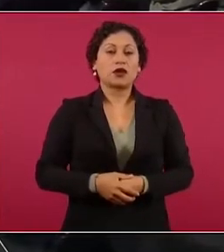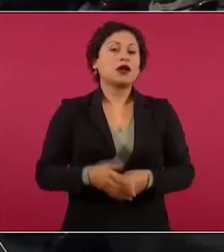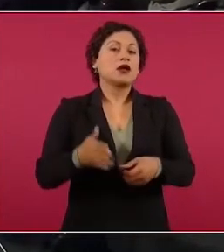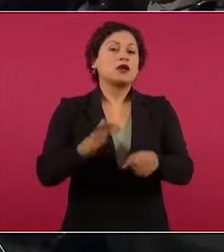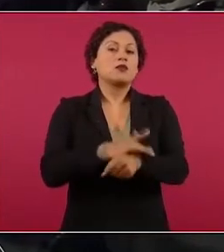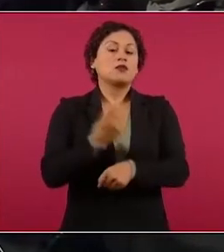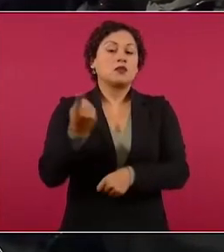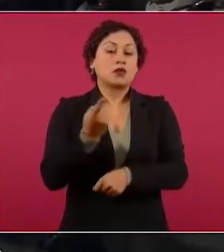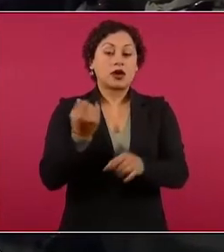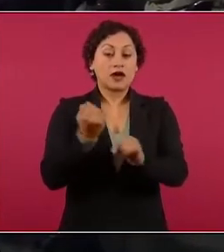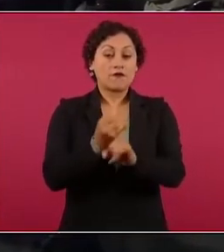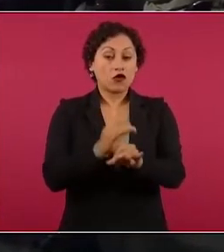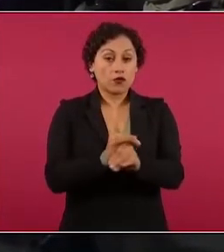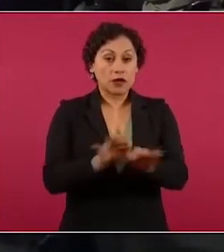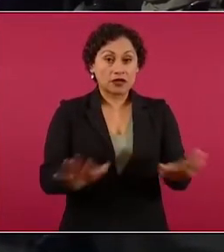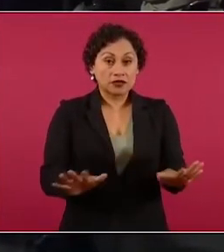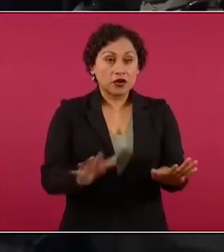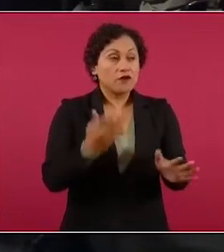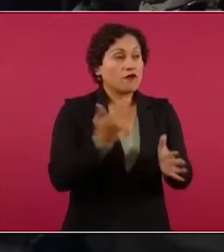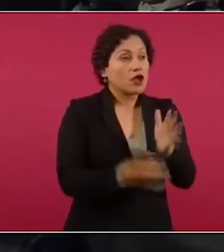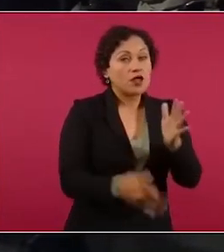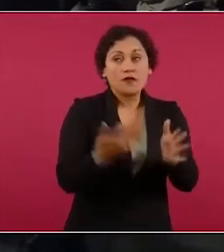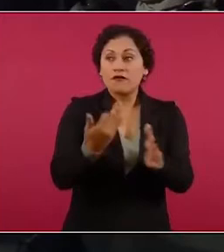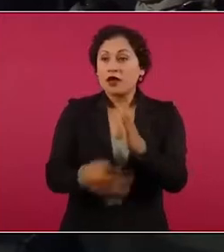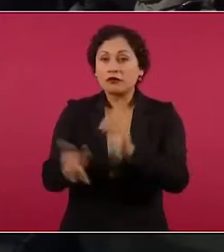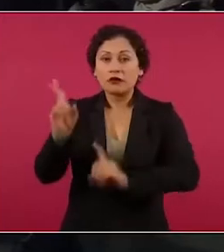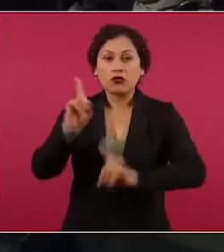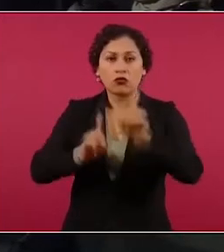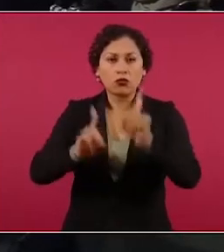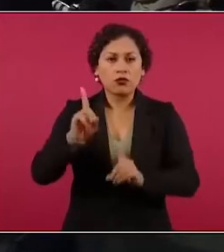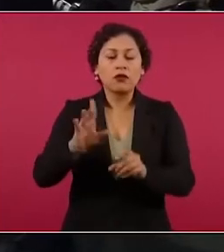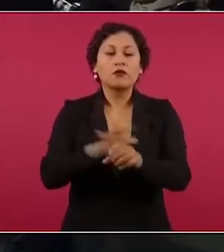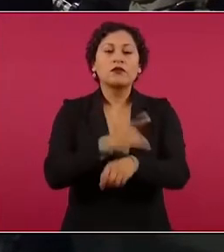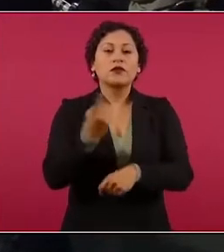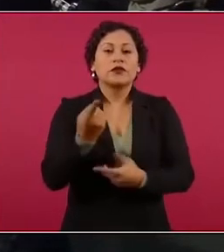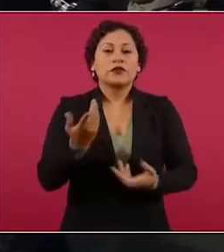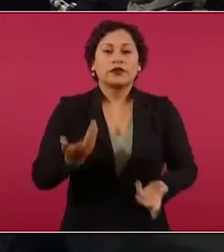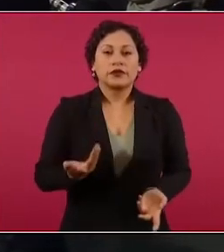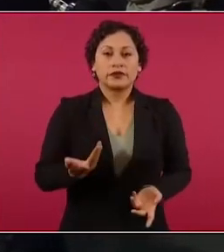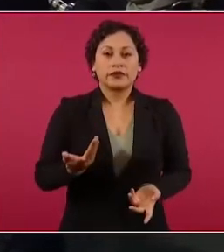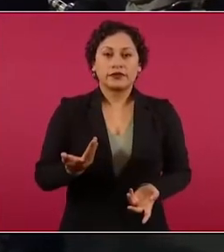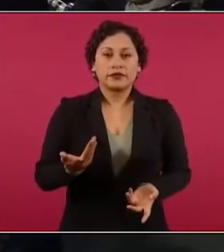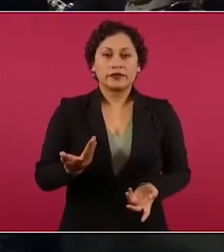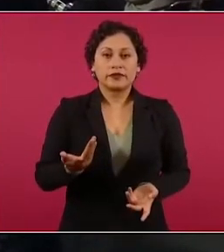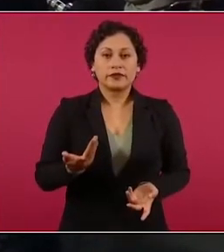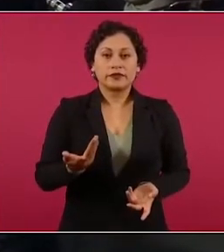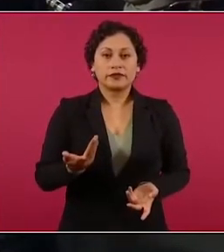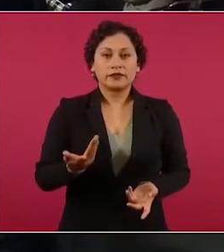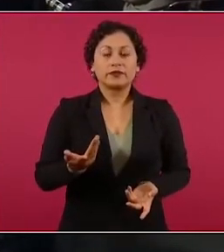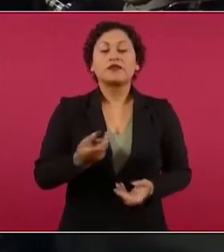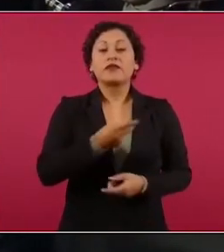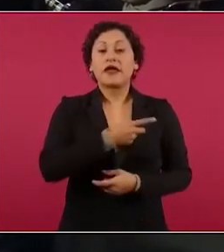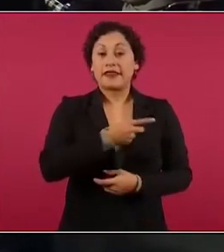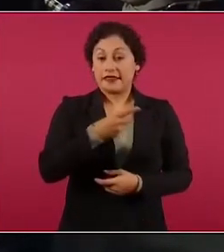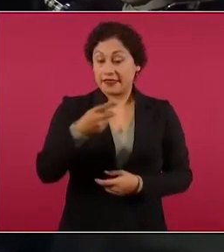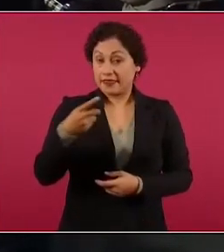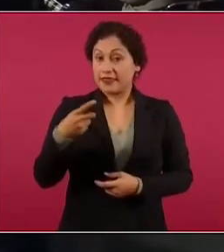desinformación, porque tenemos que enfrentar a